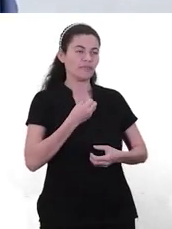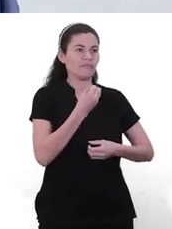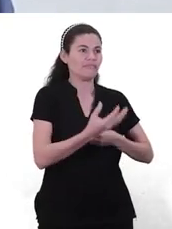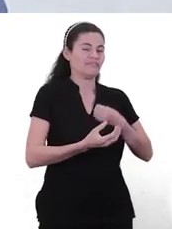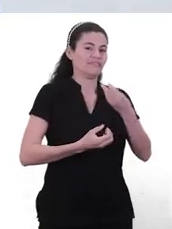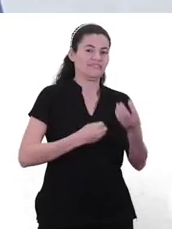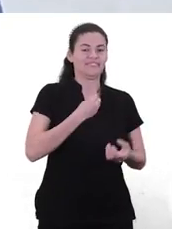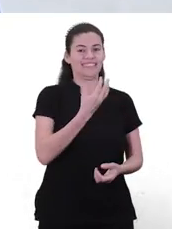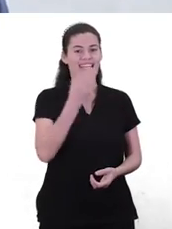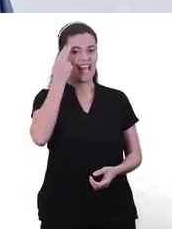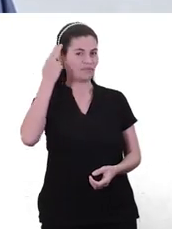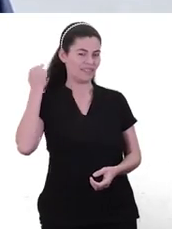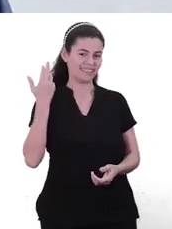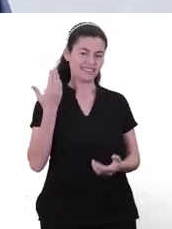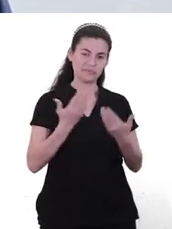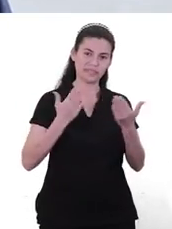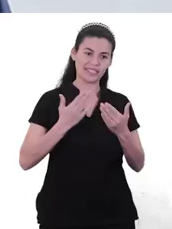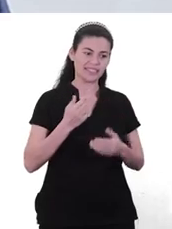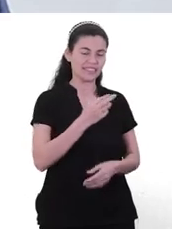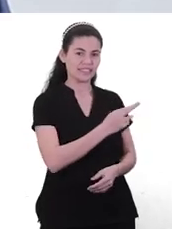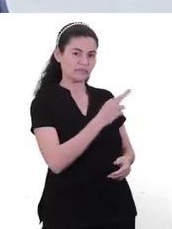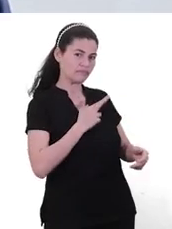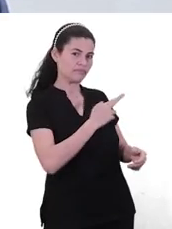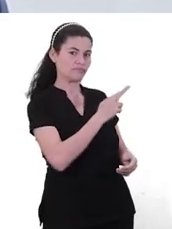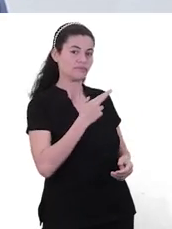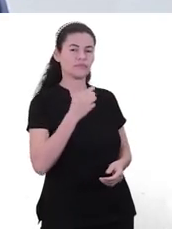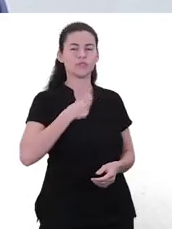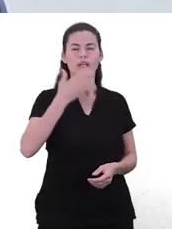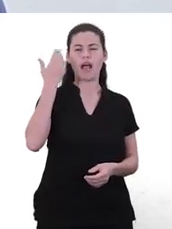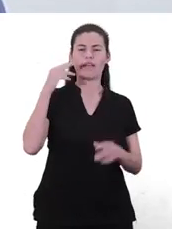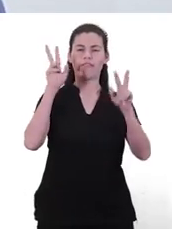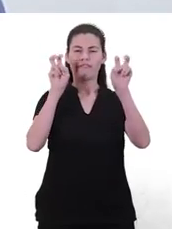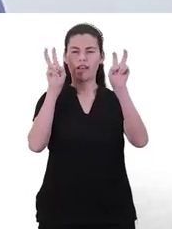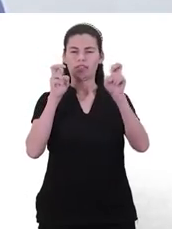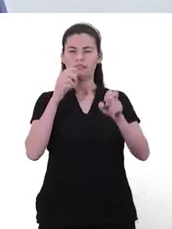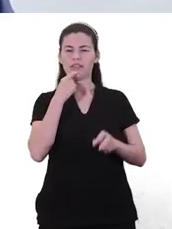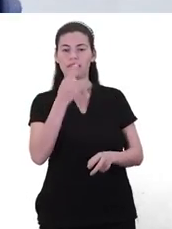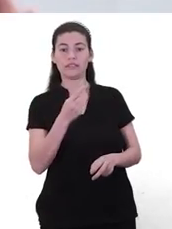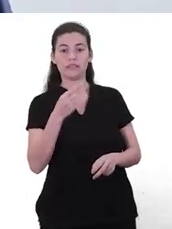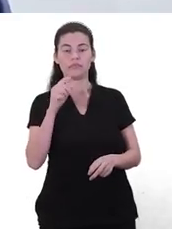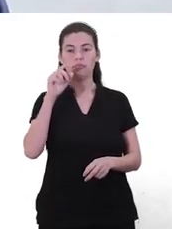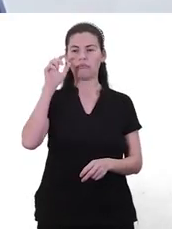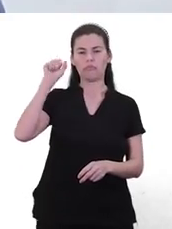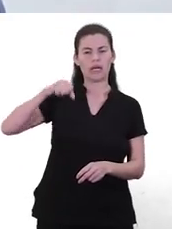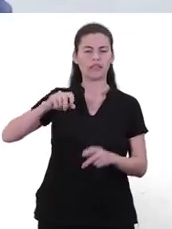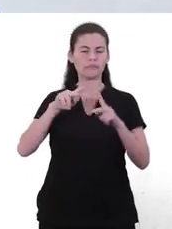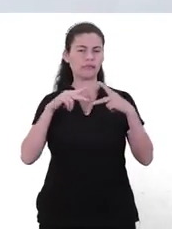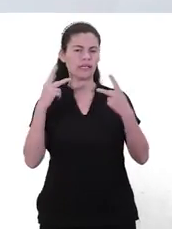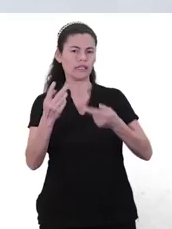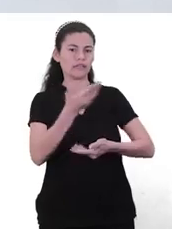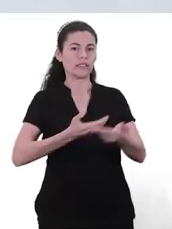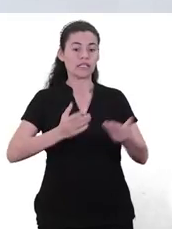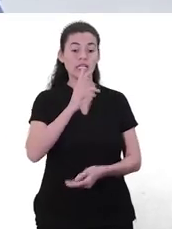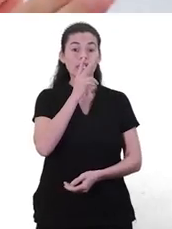experiencias y que me van respondiendo. cuando un día escuché una frase, mi padre y un grupo de parientes también decían tus